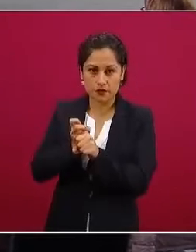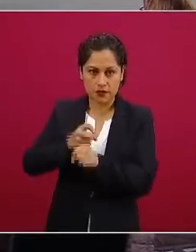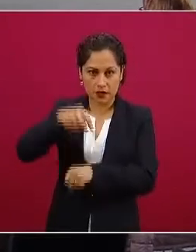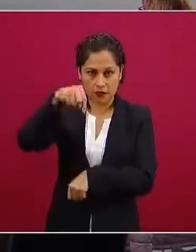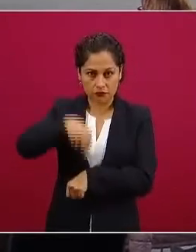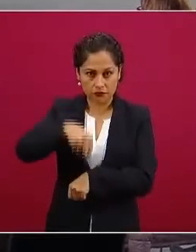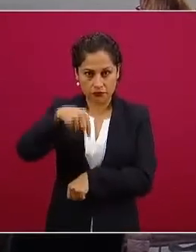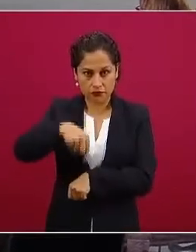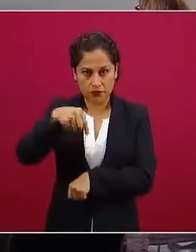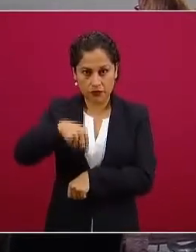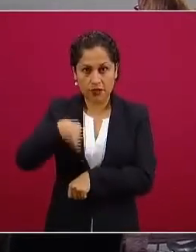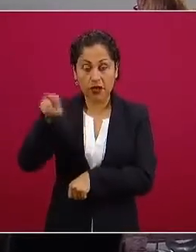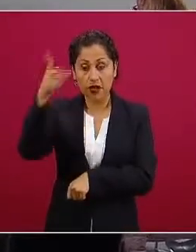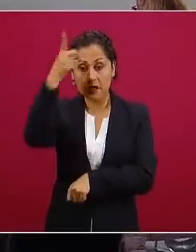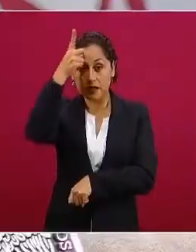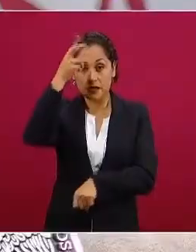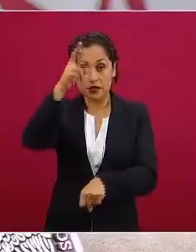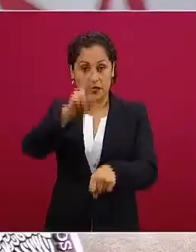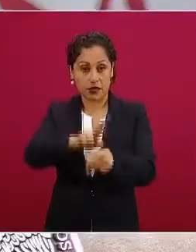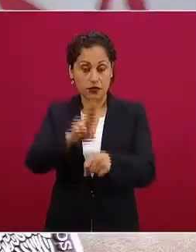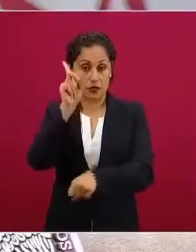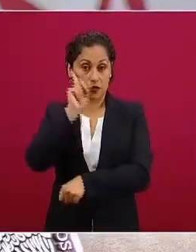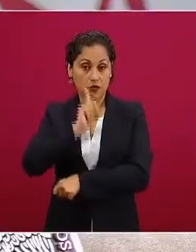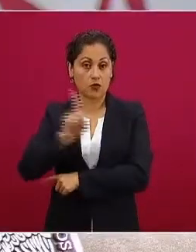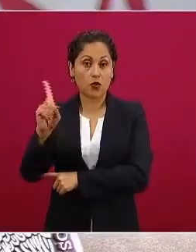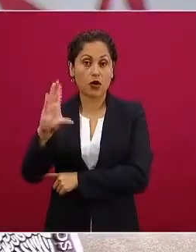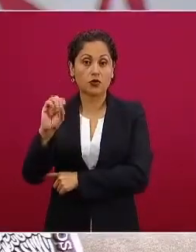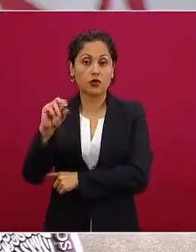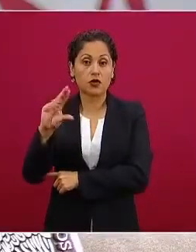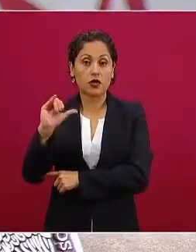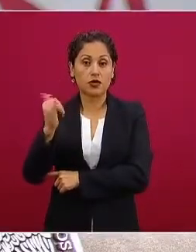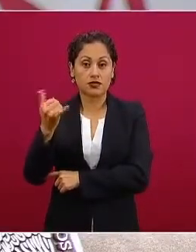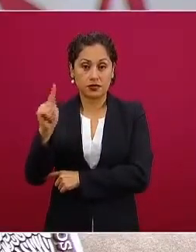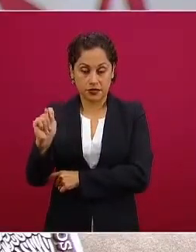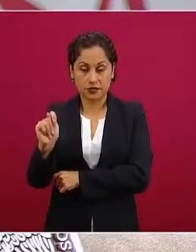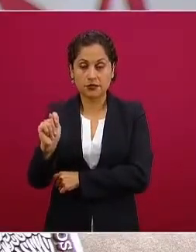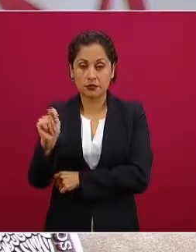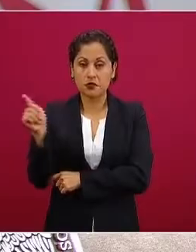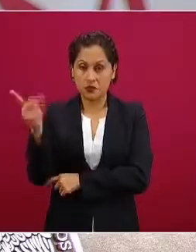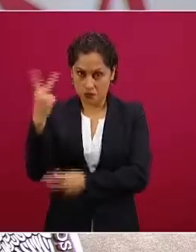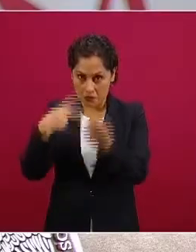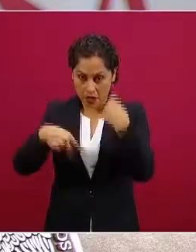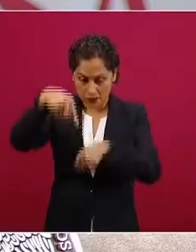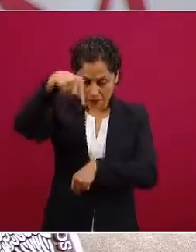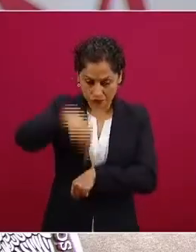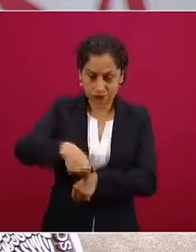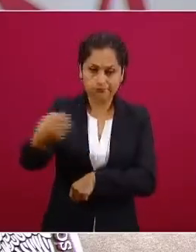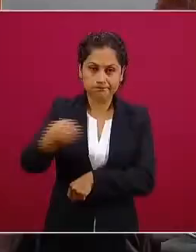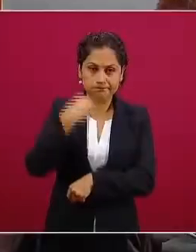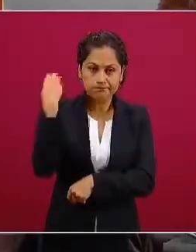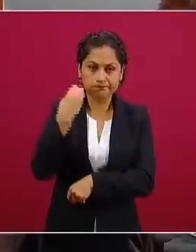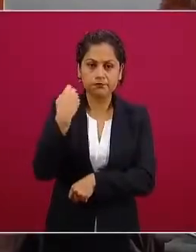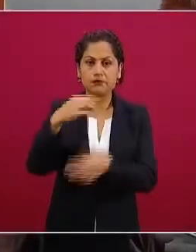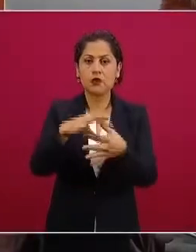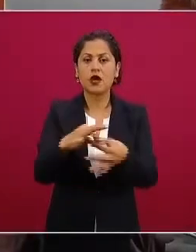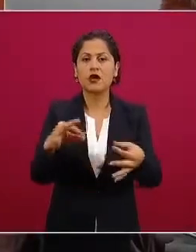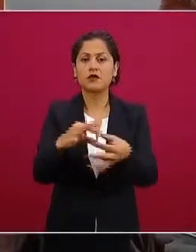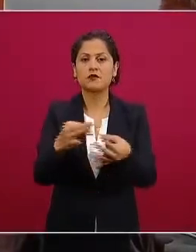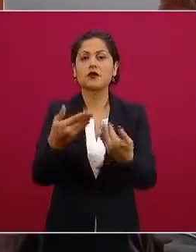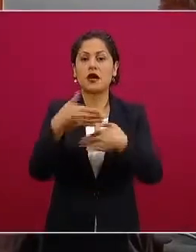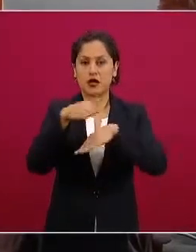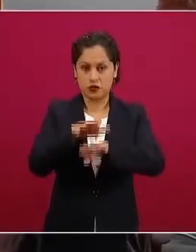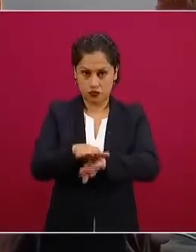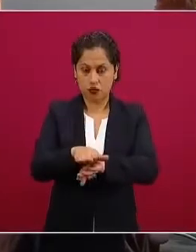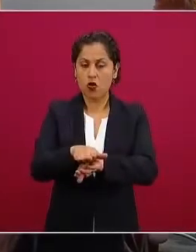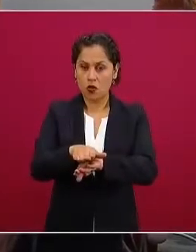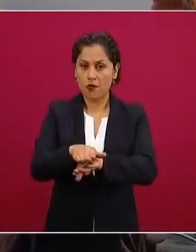la directora de Conacyt que venga aquí para que les explique sobre esto y